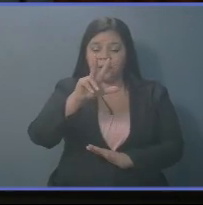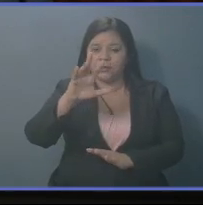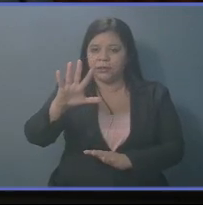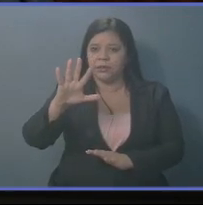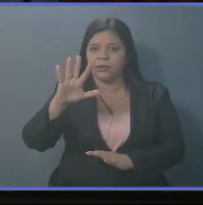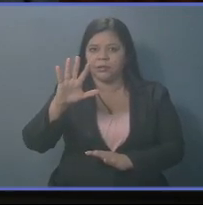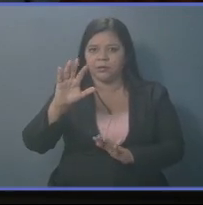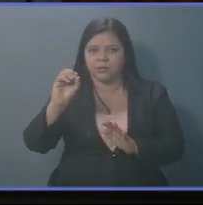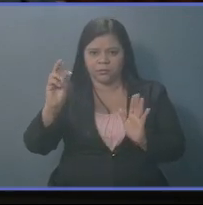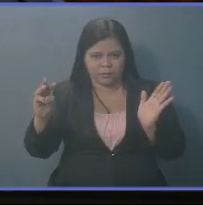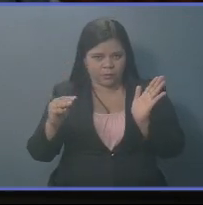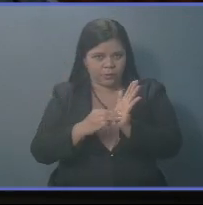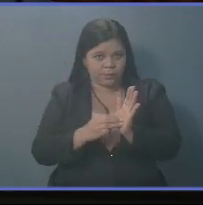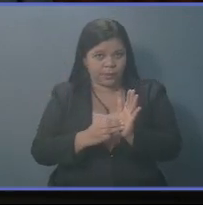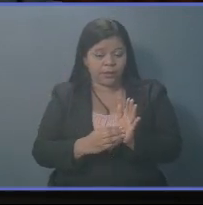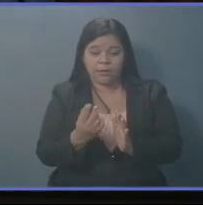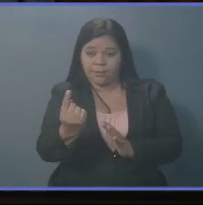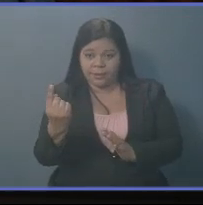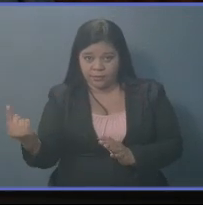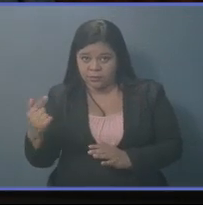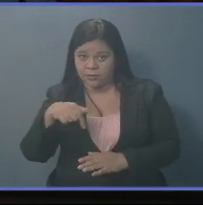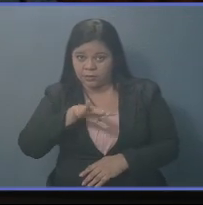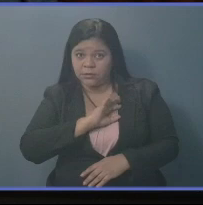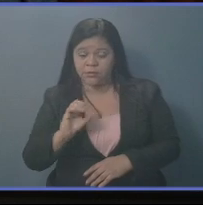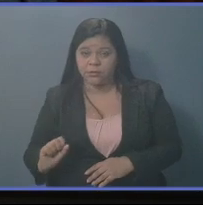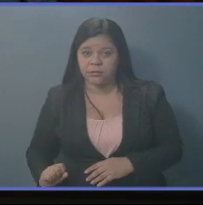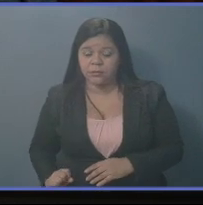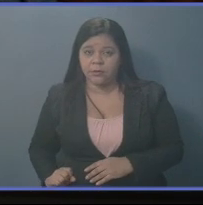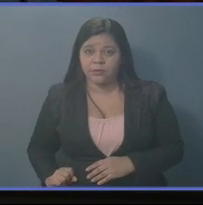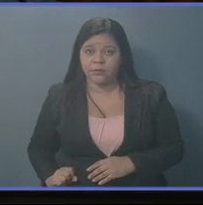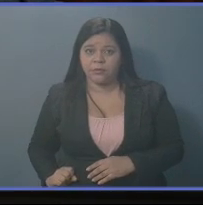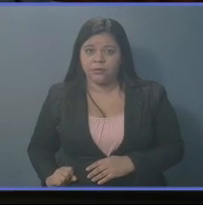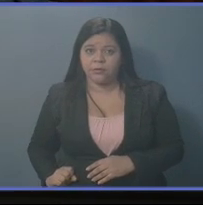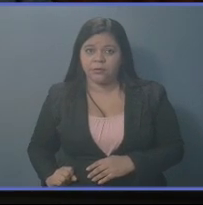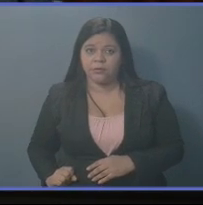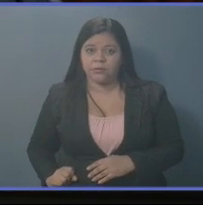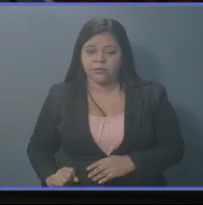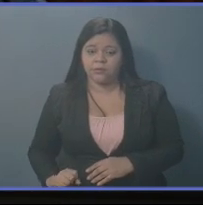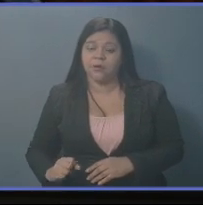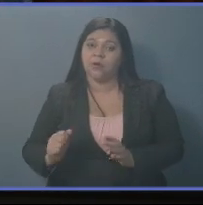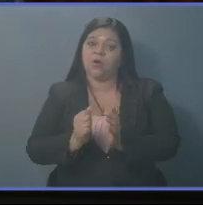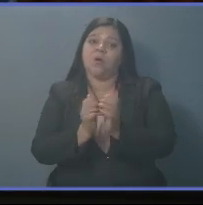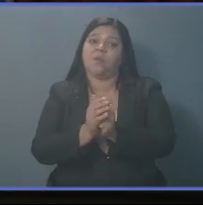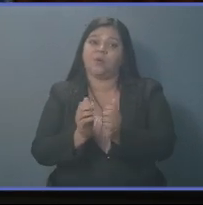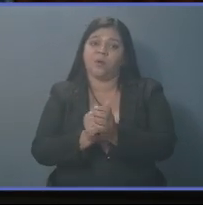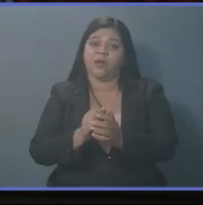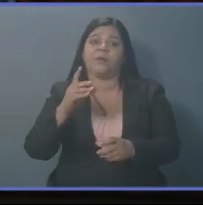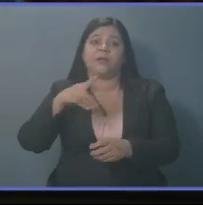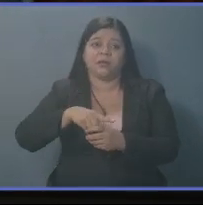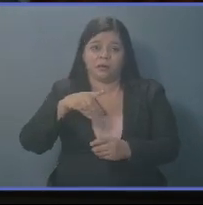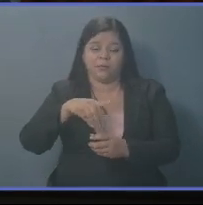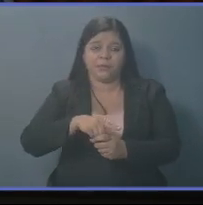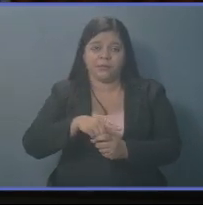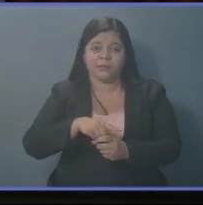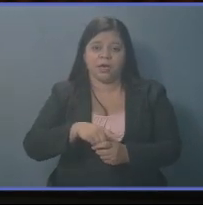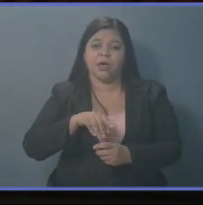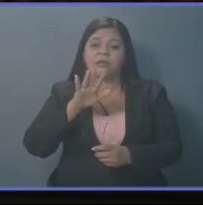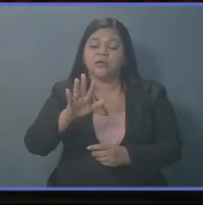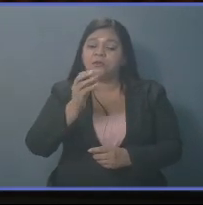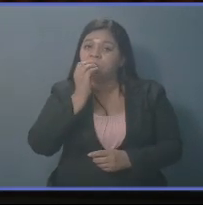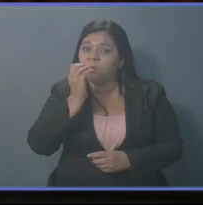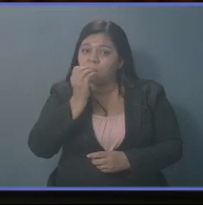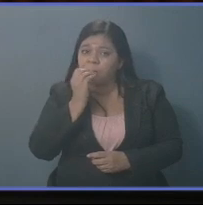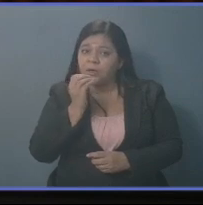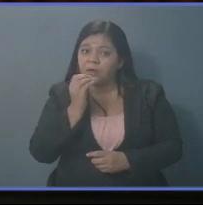mil de nuestros compatriotas. Adolecen de problemas de discapacidad. Y su alimentación